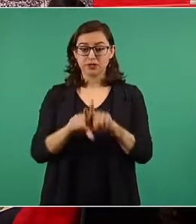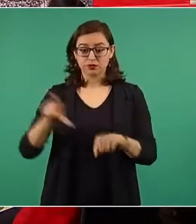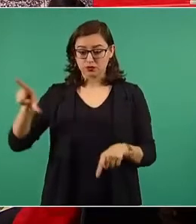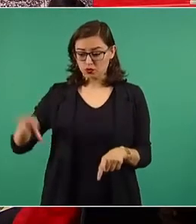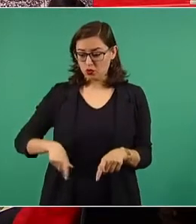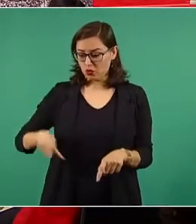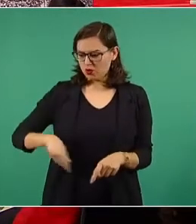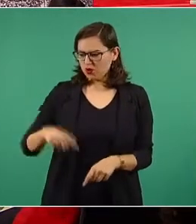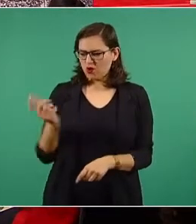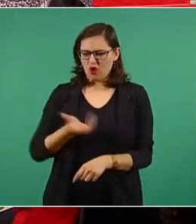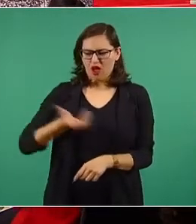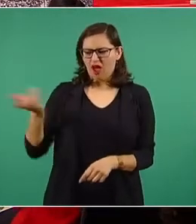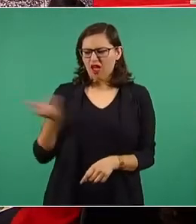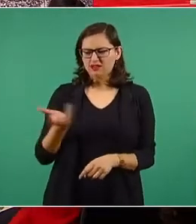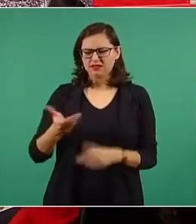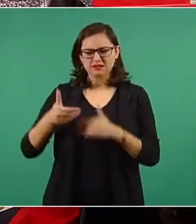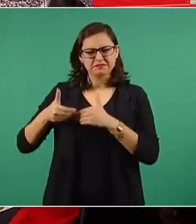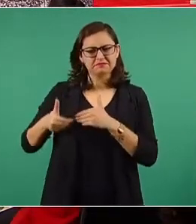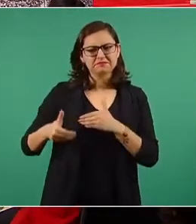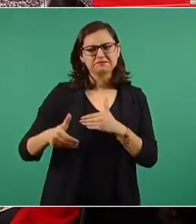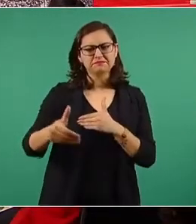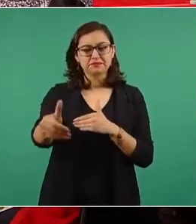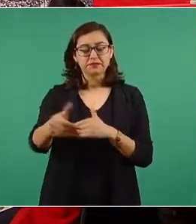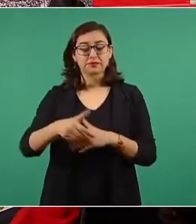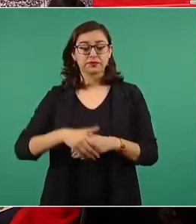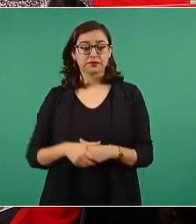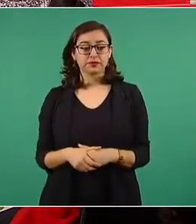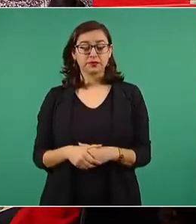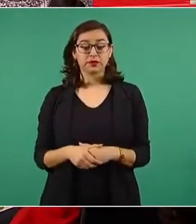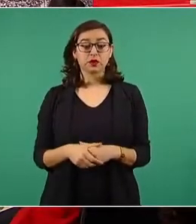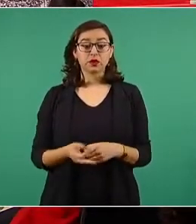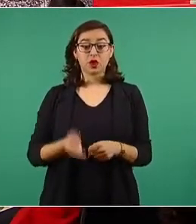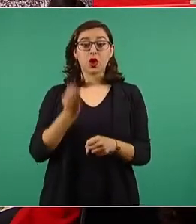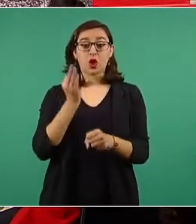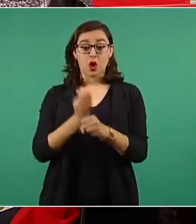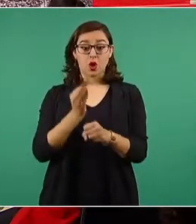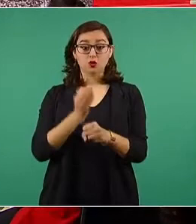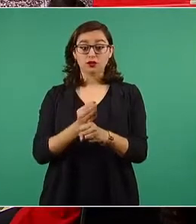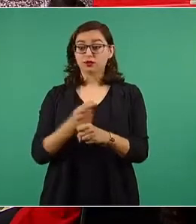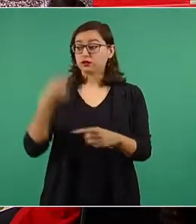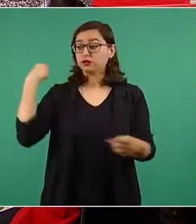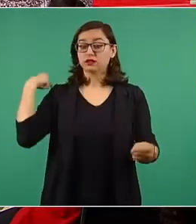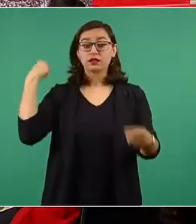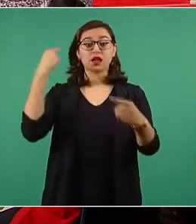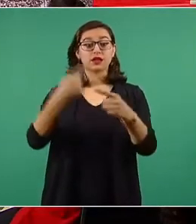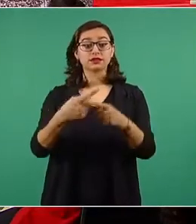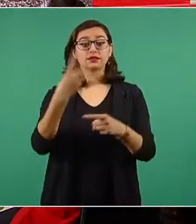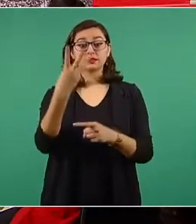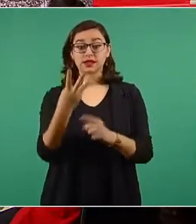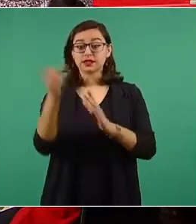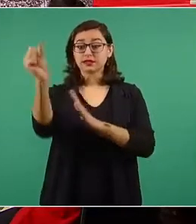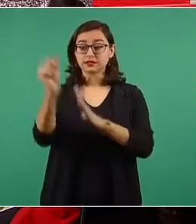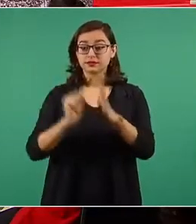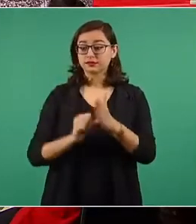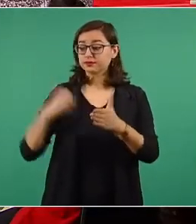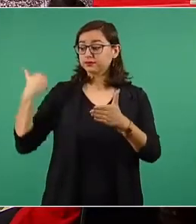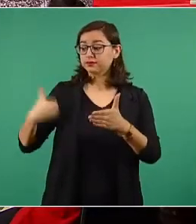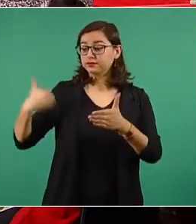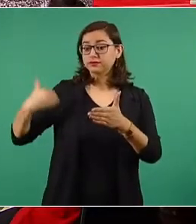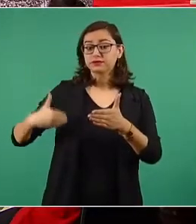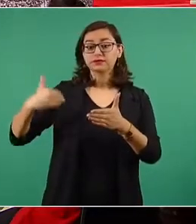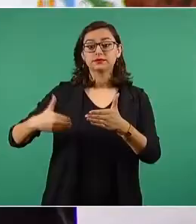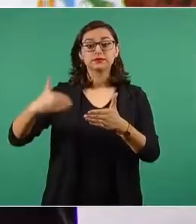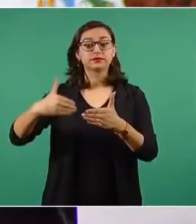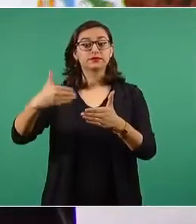En los tres meses que corresponden a este informe se han presentado